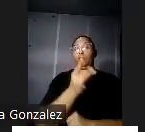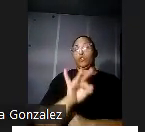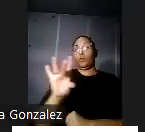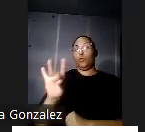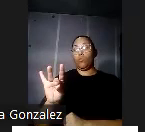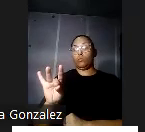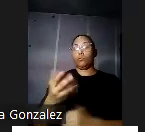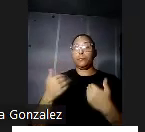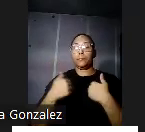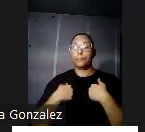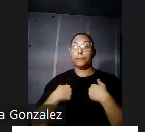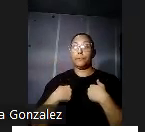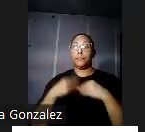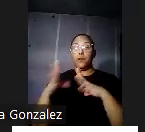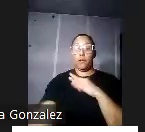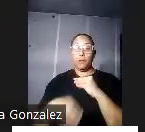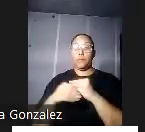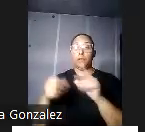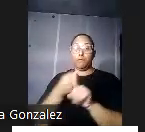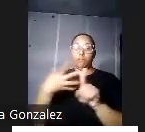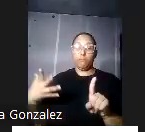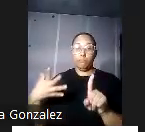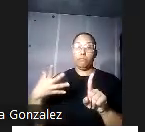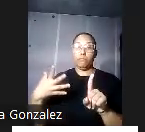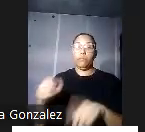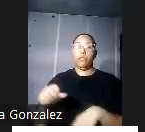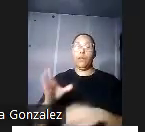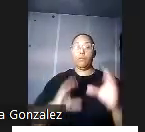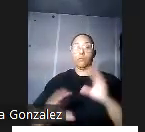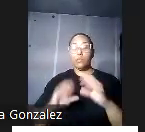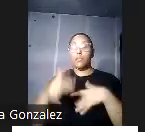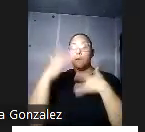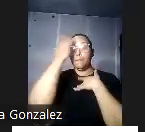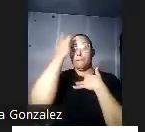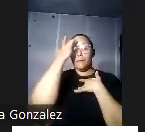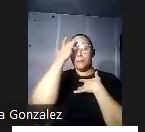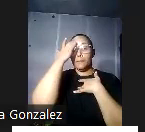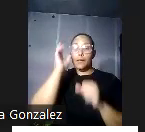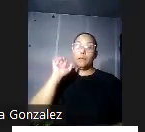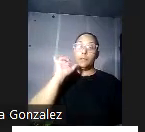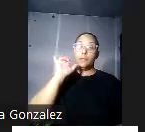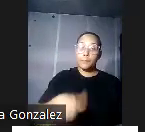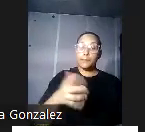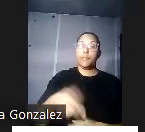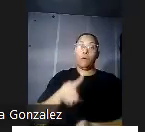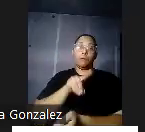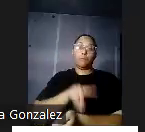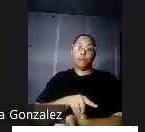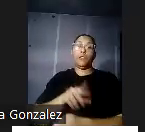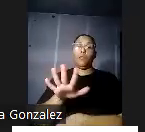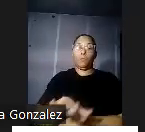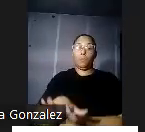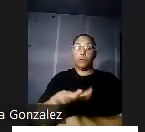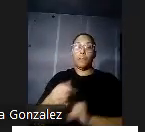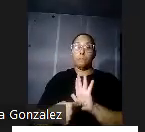contiene su magistral descripción de los aspectos clínicos de la enfermedad y ha permanecido como un clásico médico aquí en la laminilla